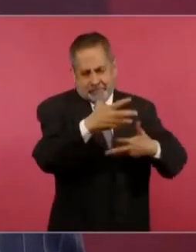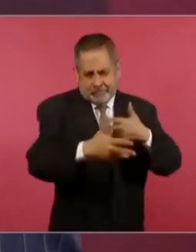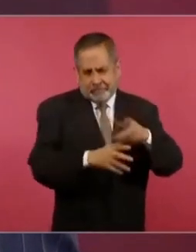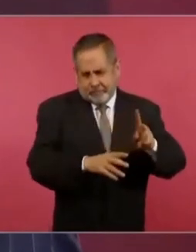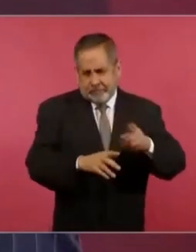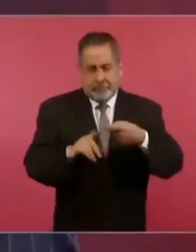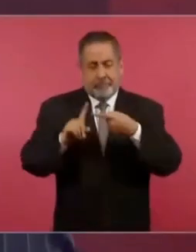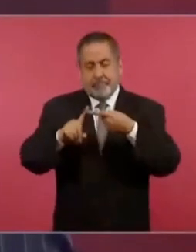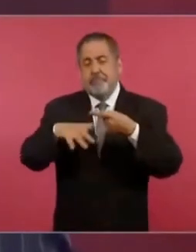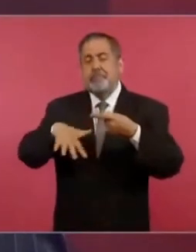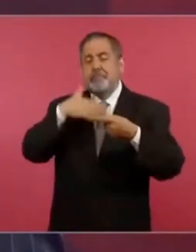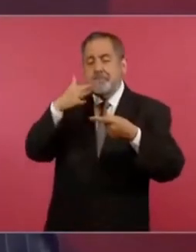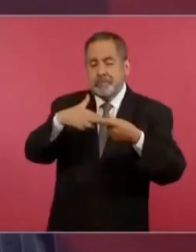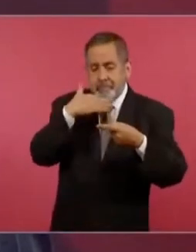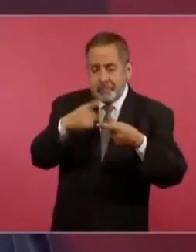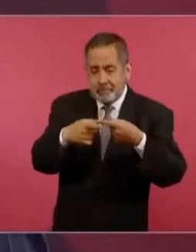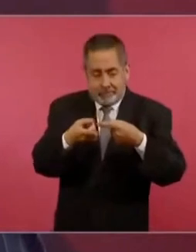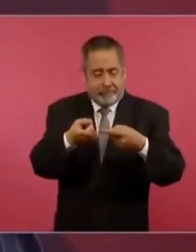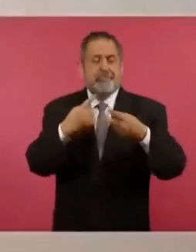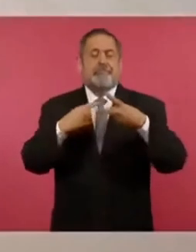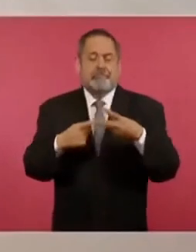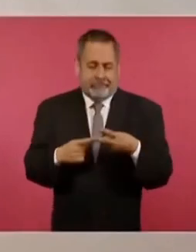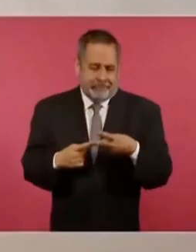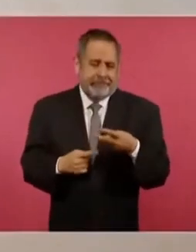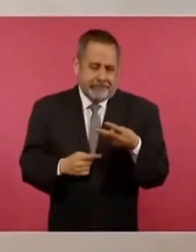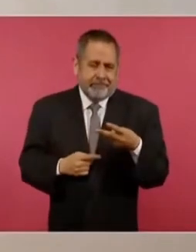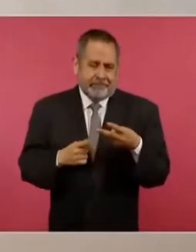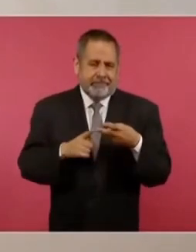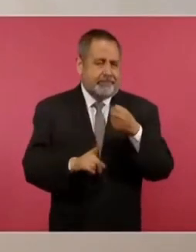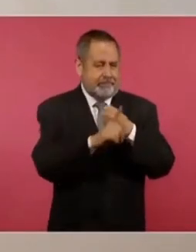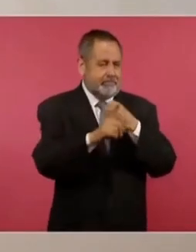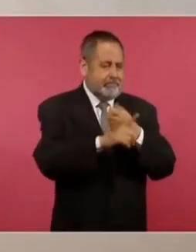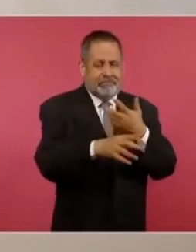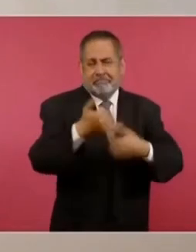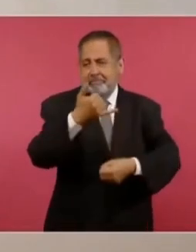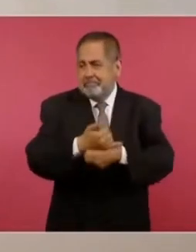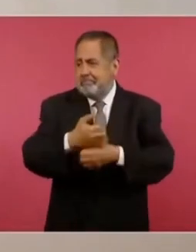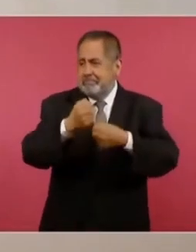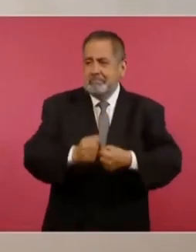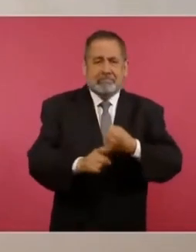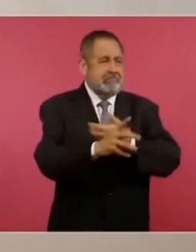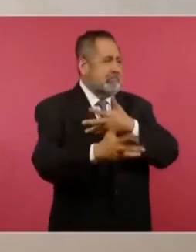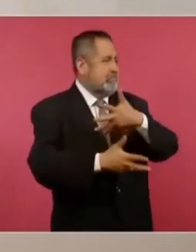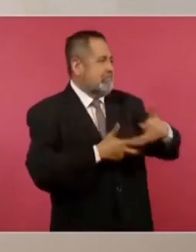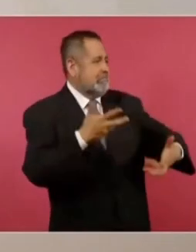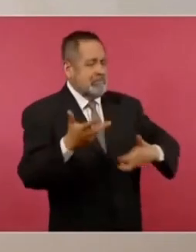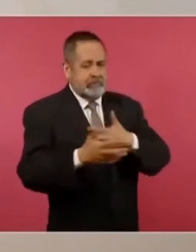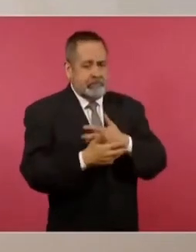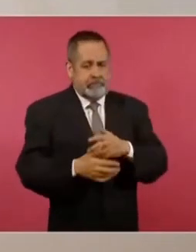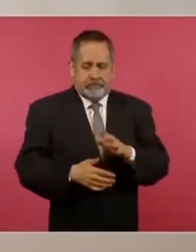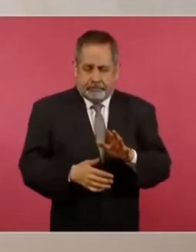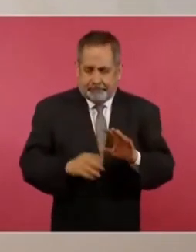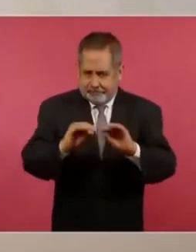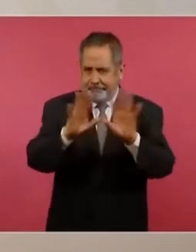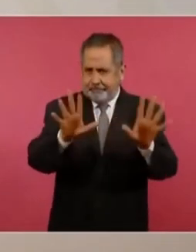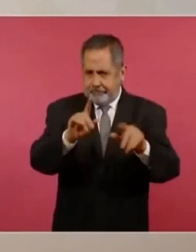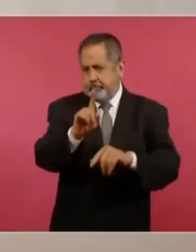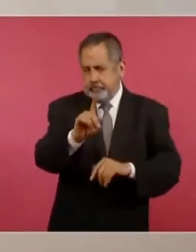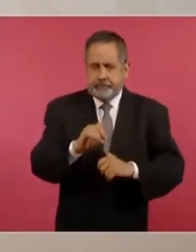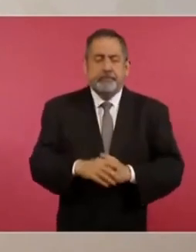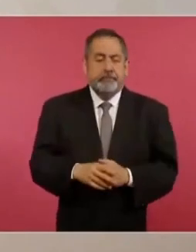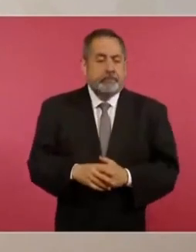De la corrupción se derivaba el problema de la inseguridad, para ser claros.